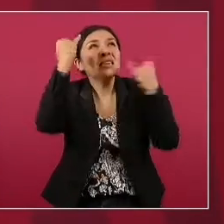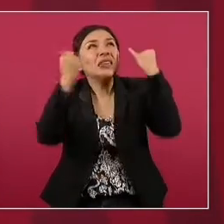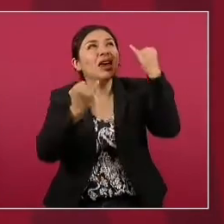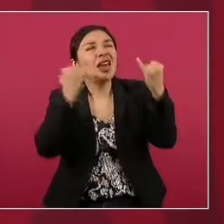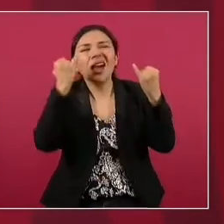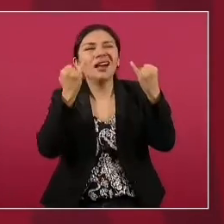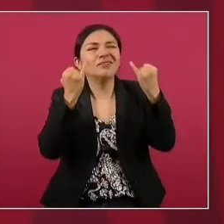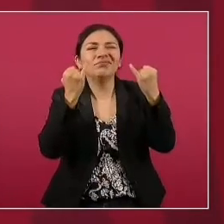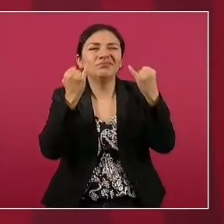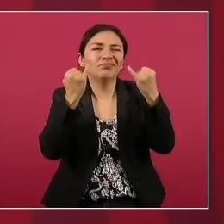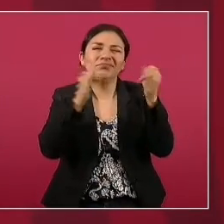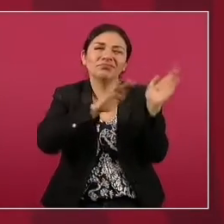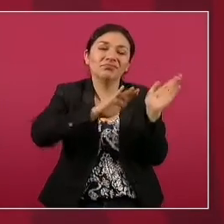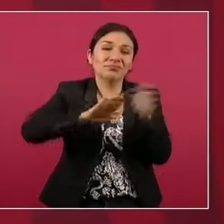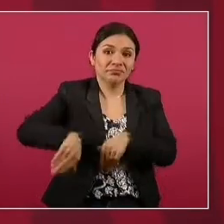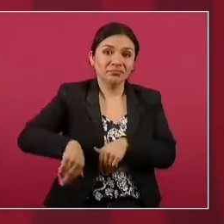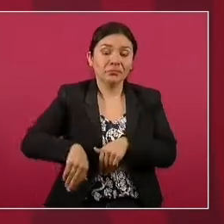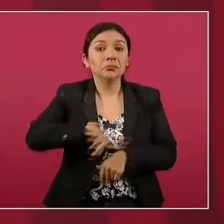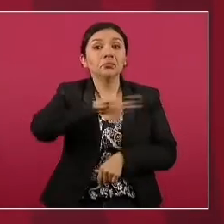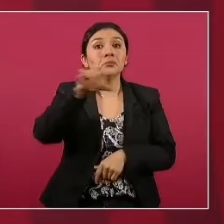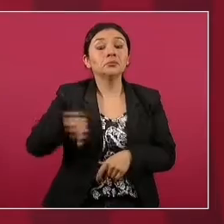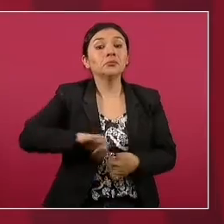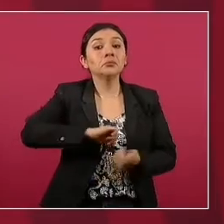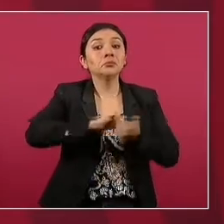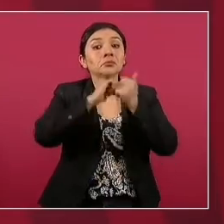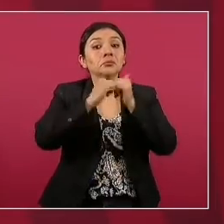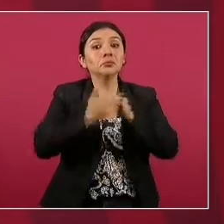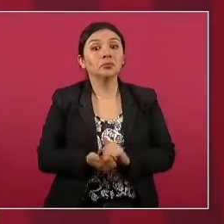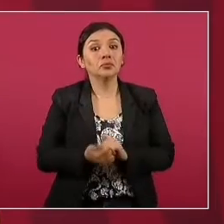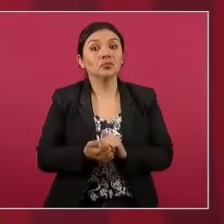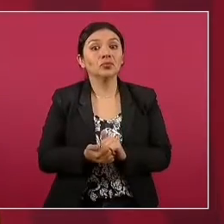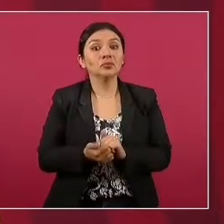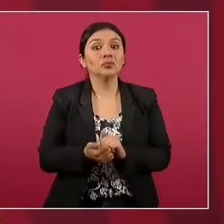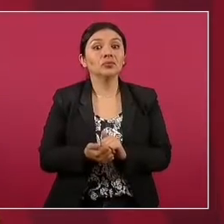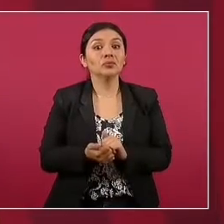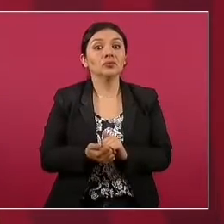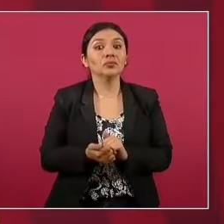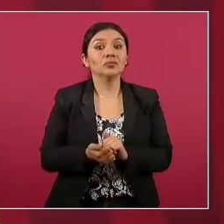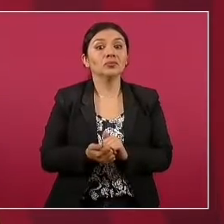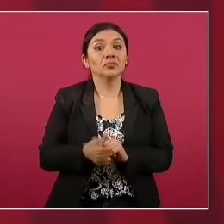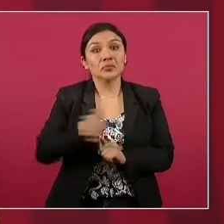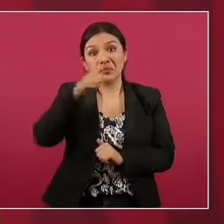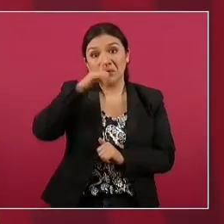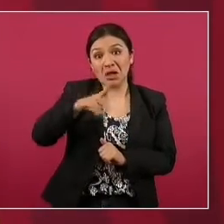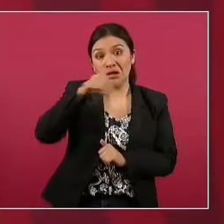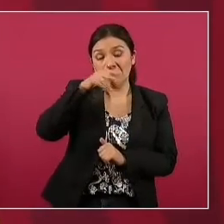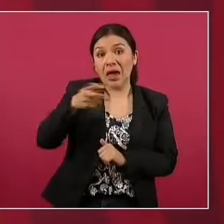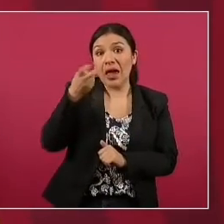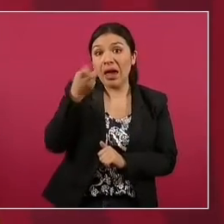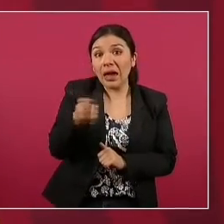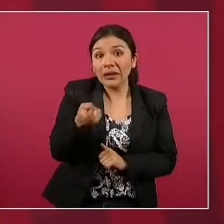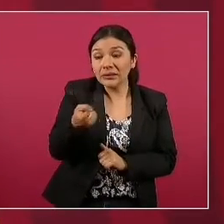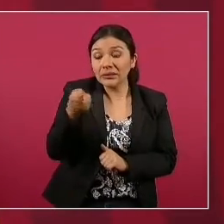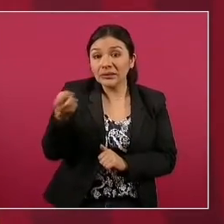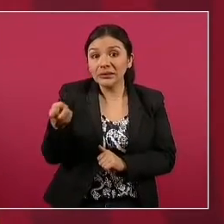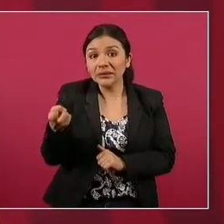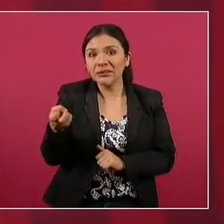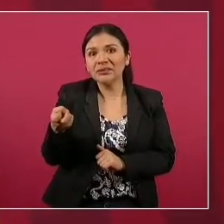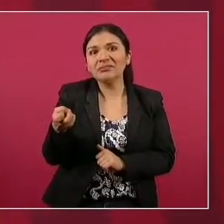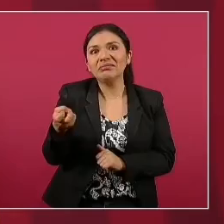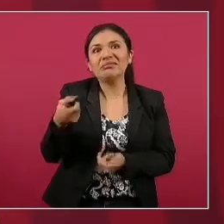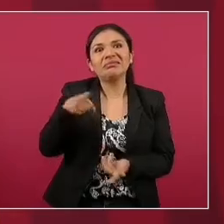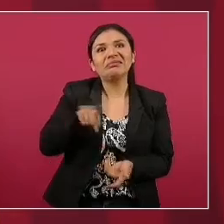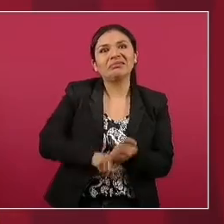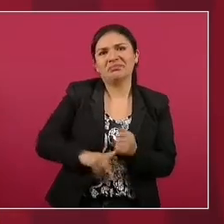y se vuelven reaccionarios, pero además esos son los